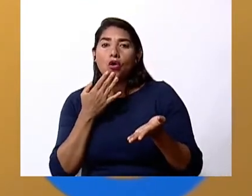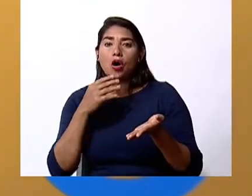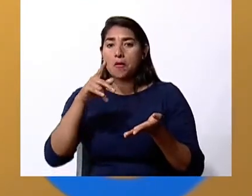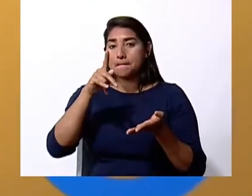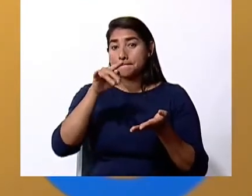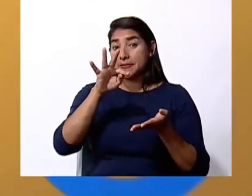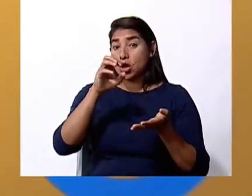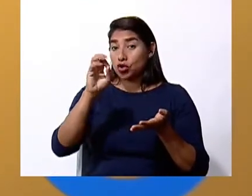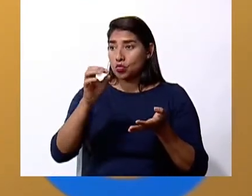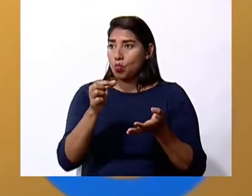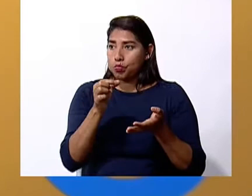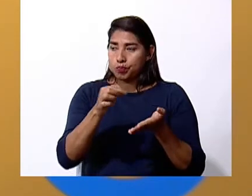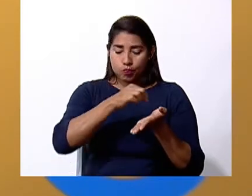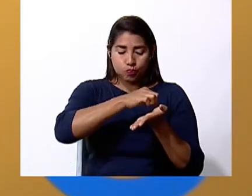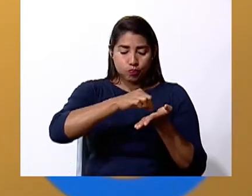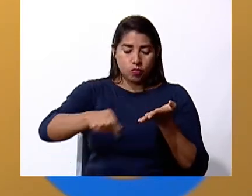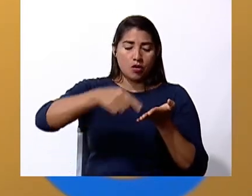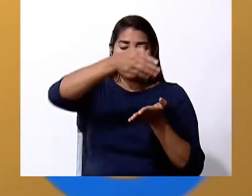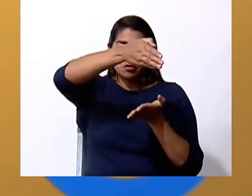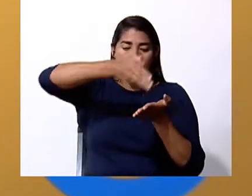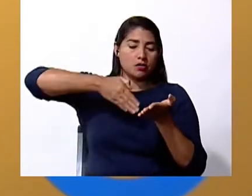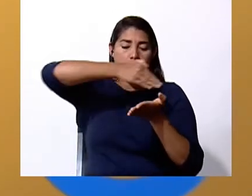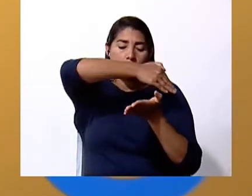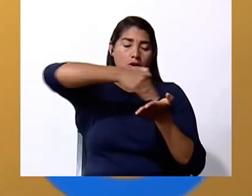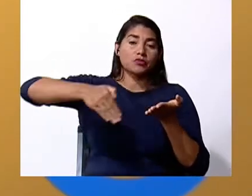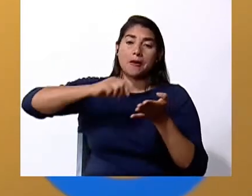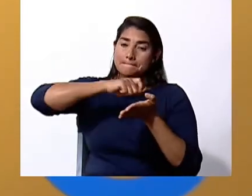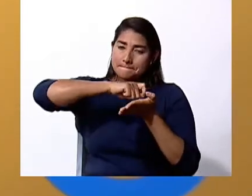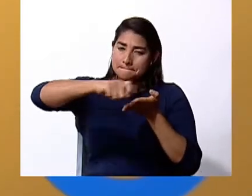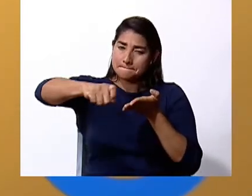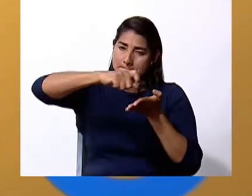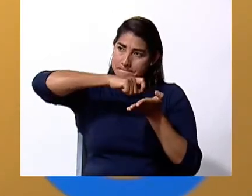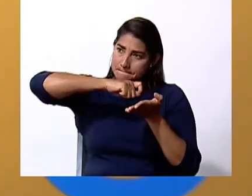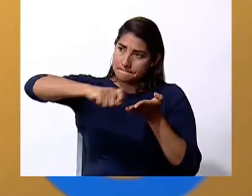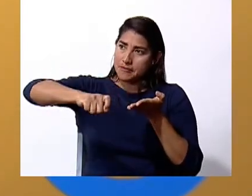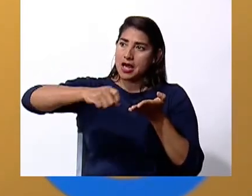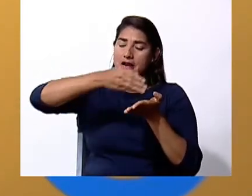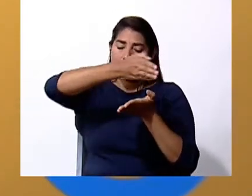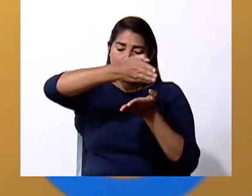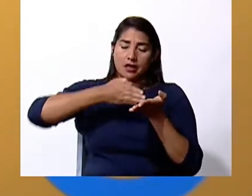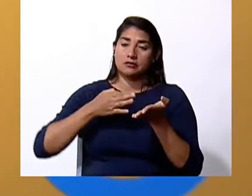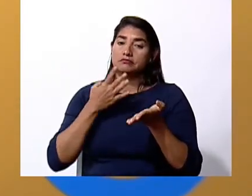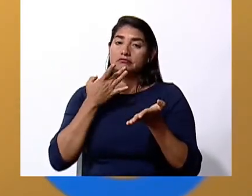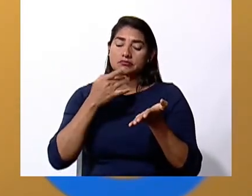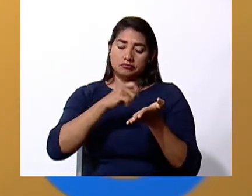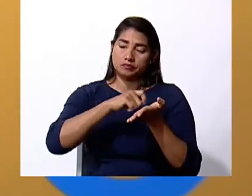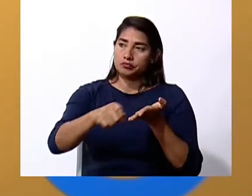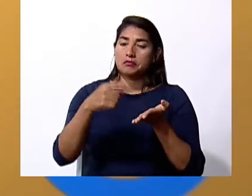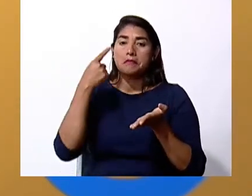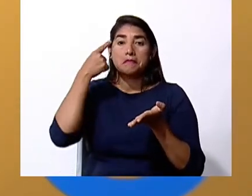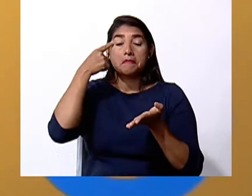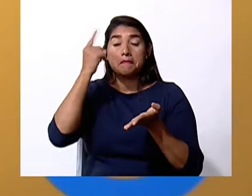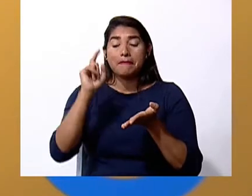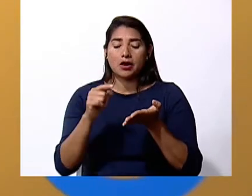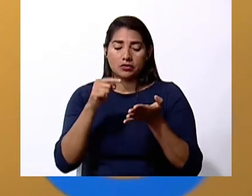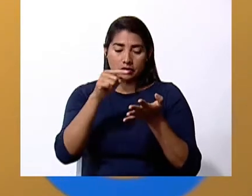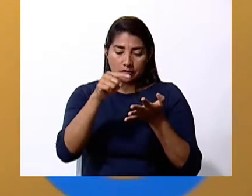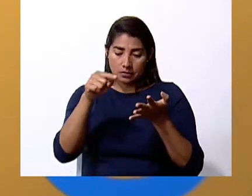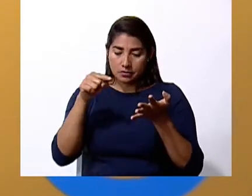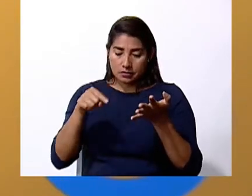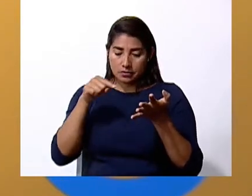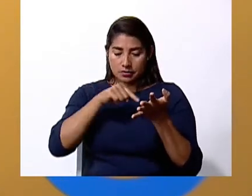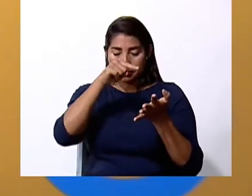mano, lo vas a dividir de esta manera. Y lo vas a pintar para que separe